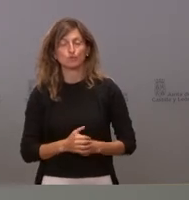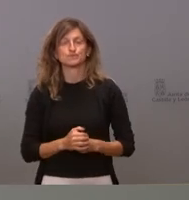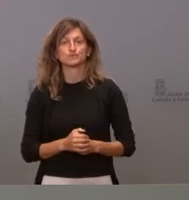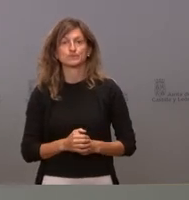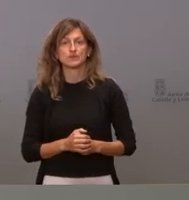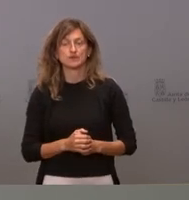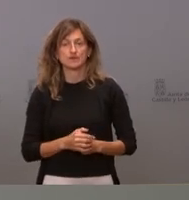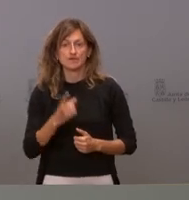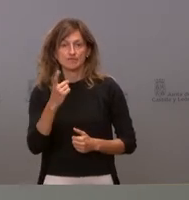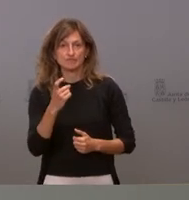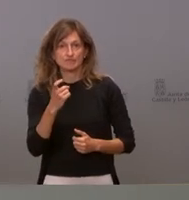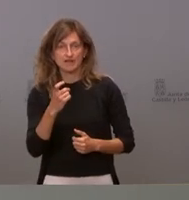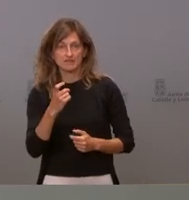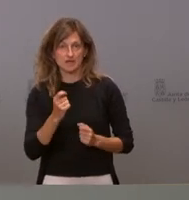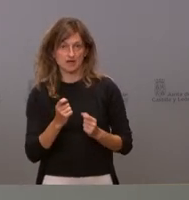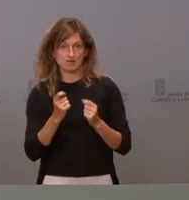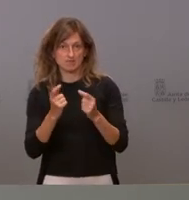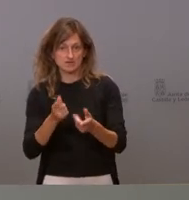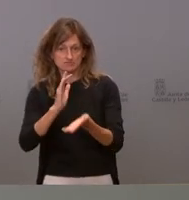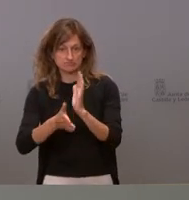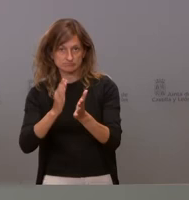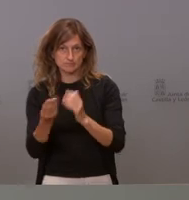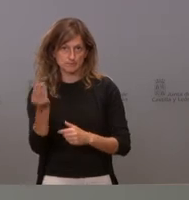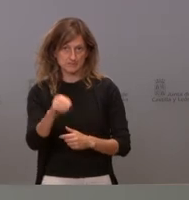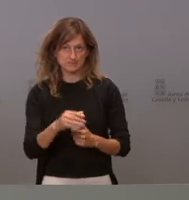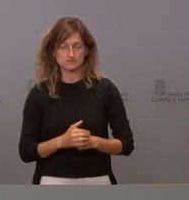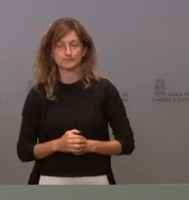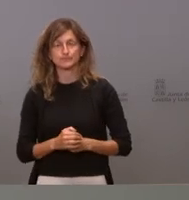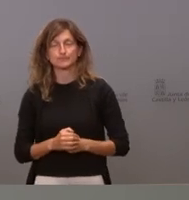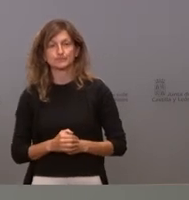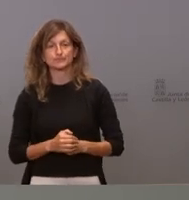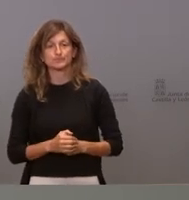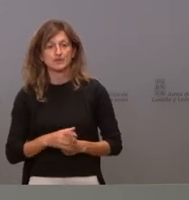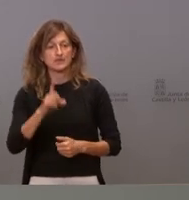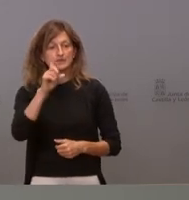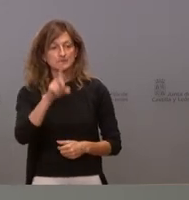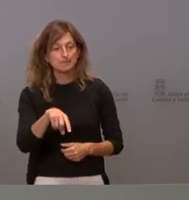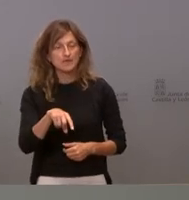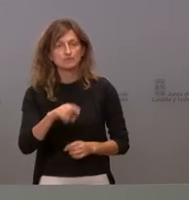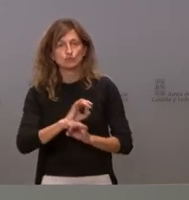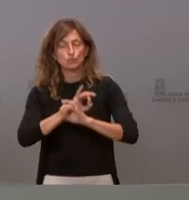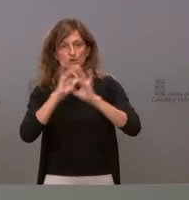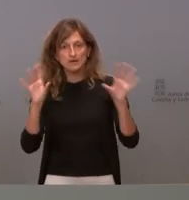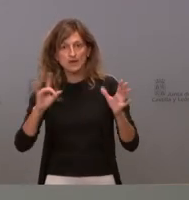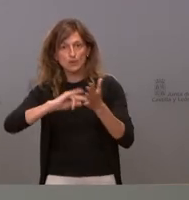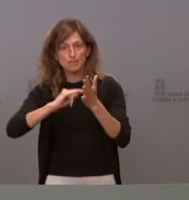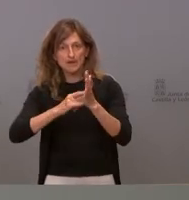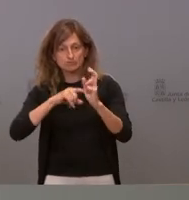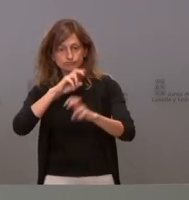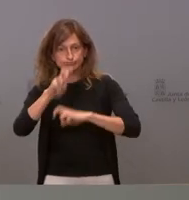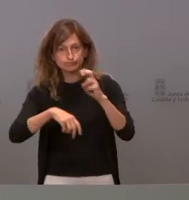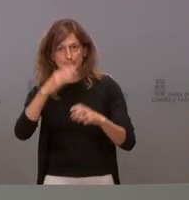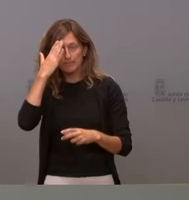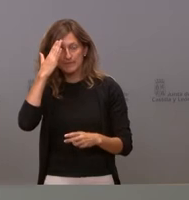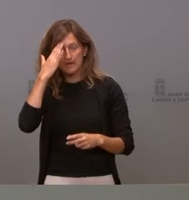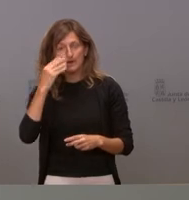incremento de dotación y en este caso de fisioterapeutas también hay una apuesta muy clara en este plan de reordenación de la atención primaria de la